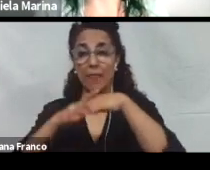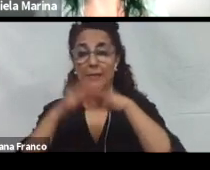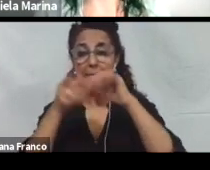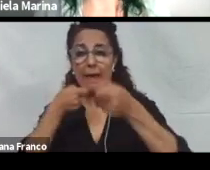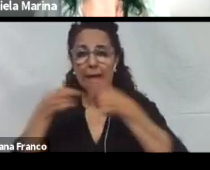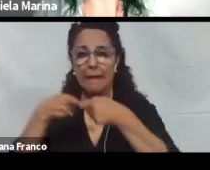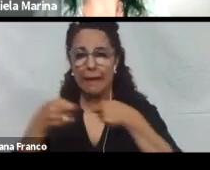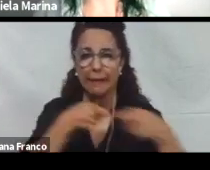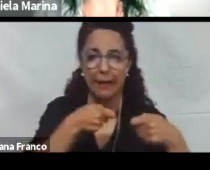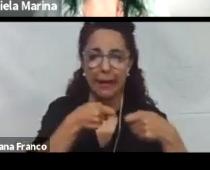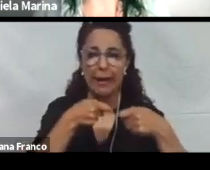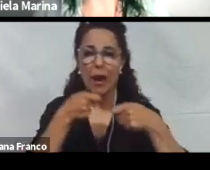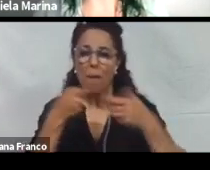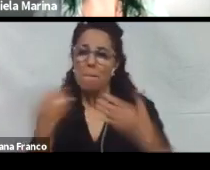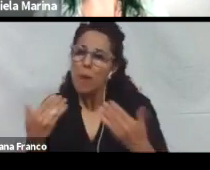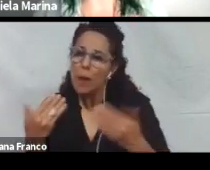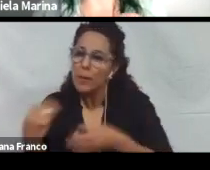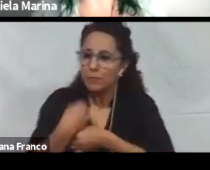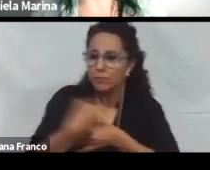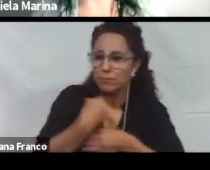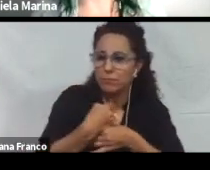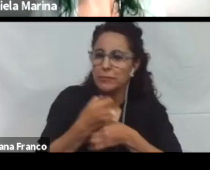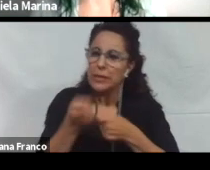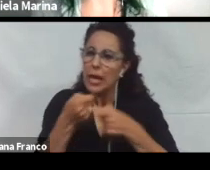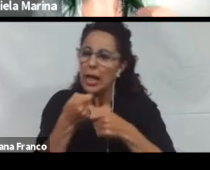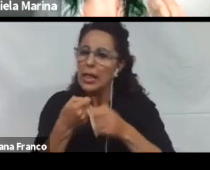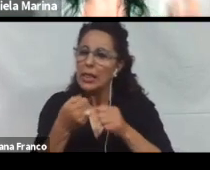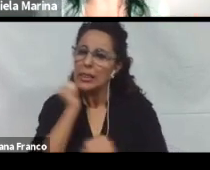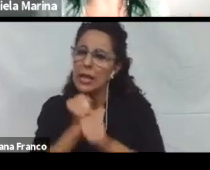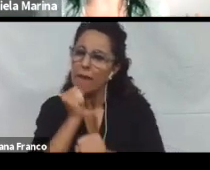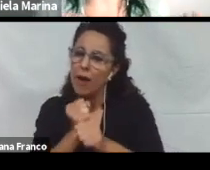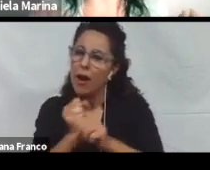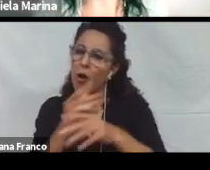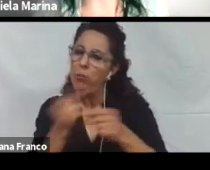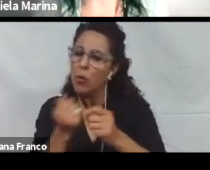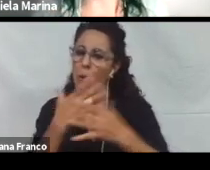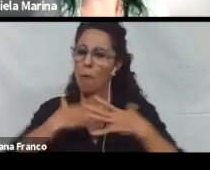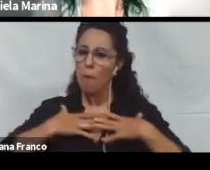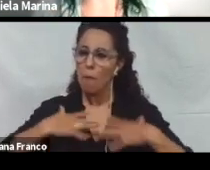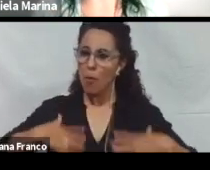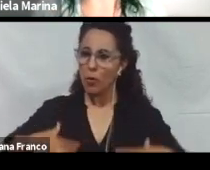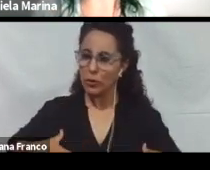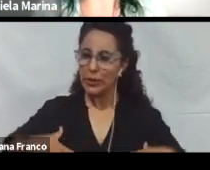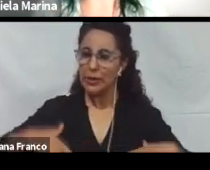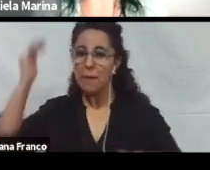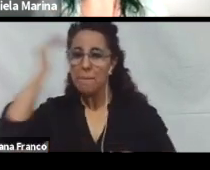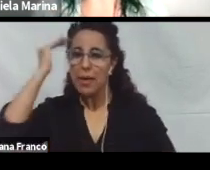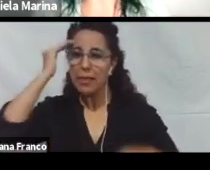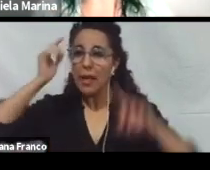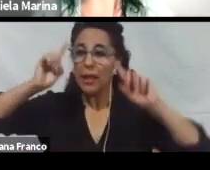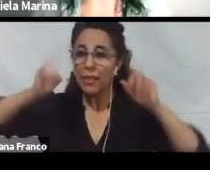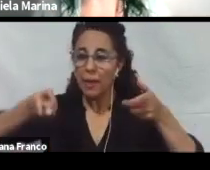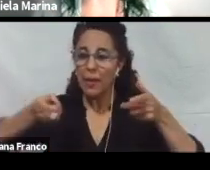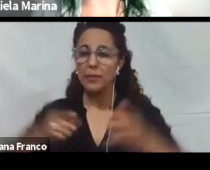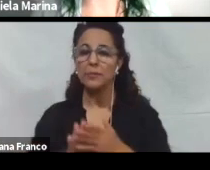ejecutar y evaluar las tareas que debemos realizar, tanto motrices como mentales. Por ejemplo, desde mover